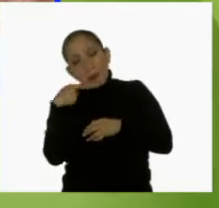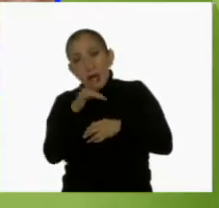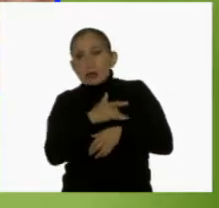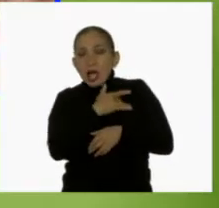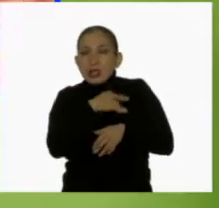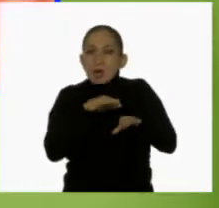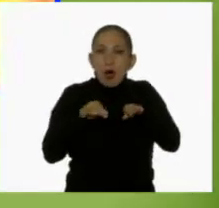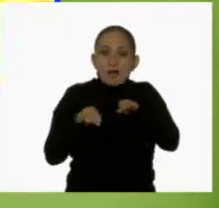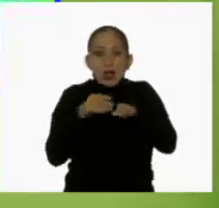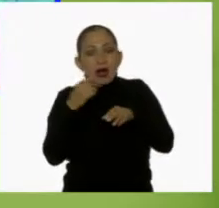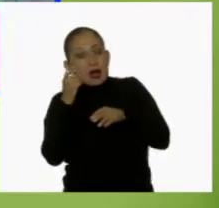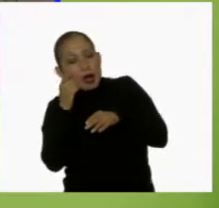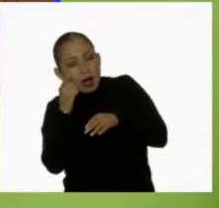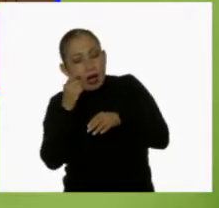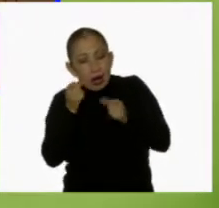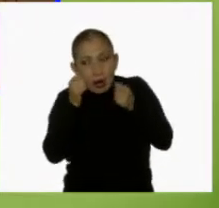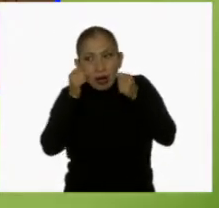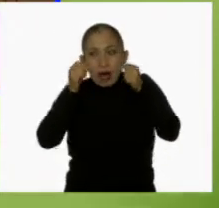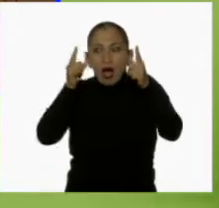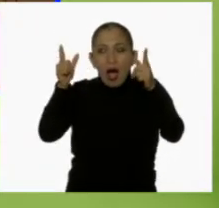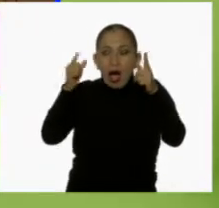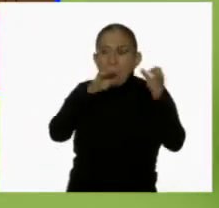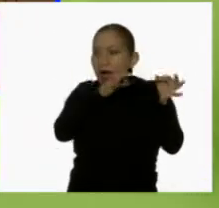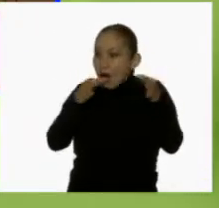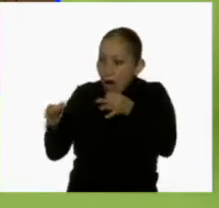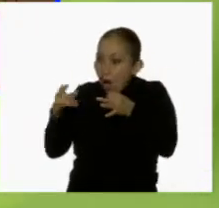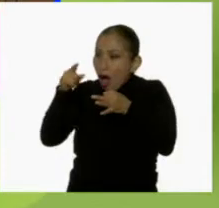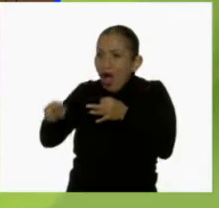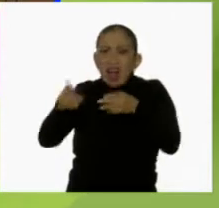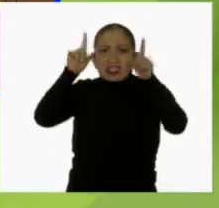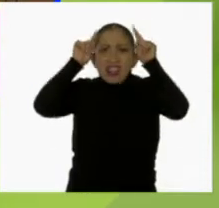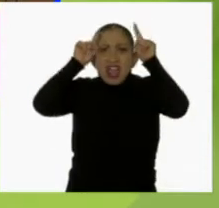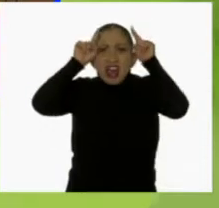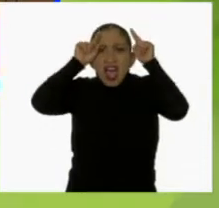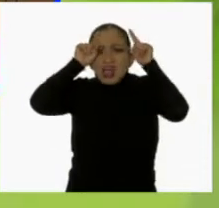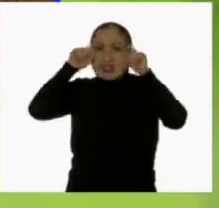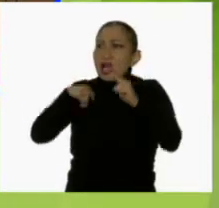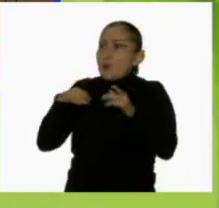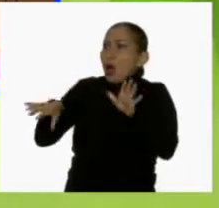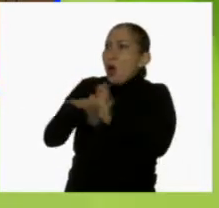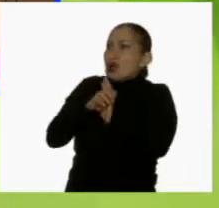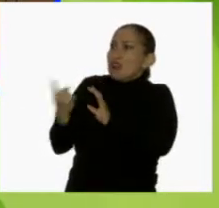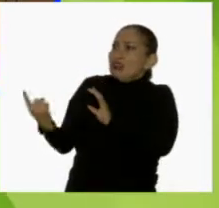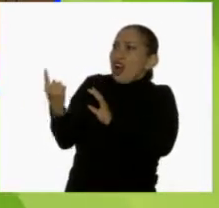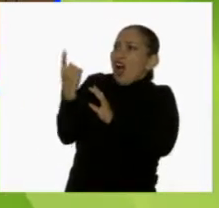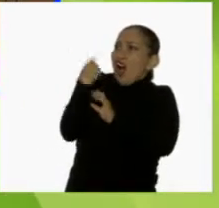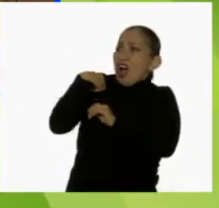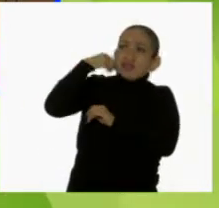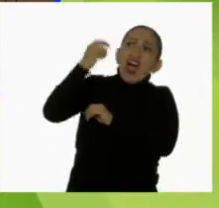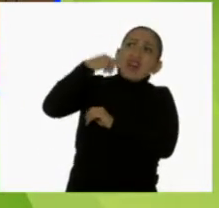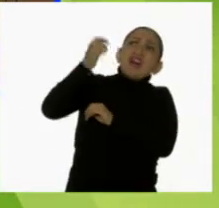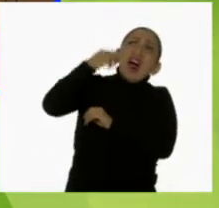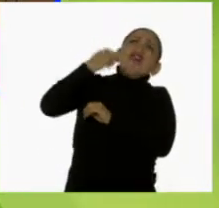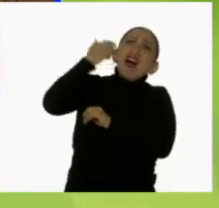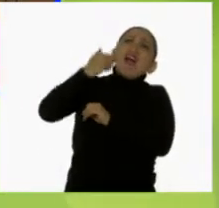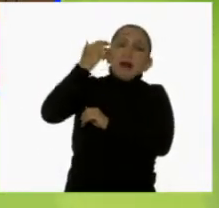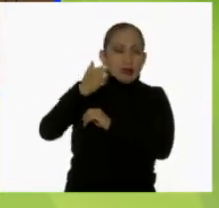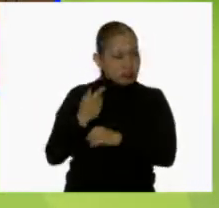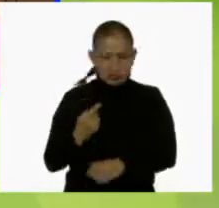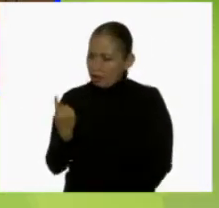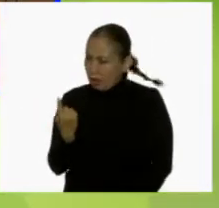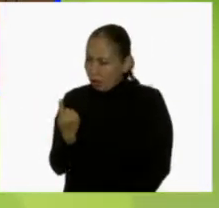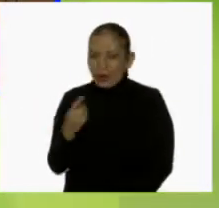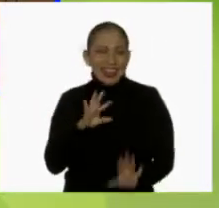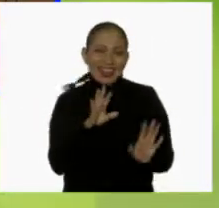sentía que se movía. Me desperté y volteé y vi a un extraterrestre en mi cuarto que se acercaba y me lamía la cara. ¿Qué?